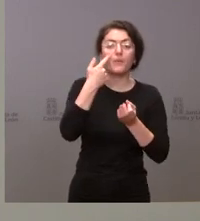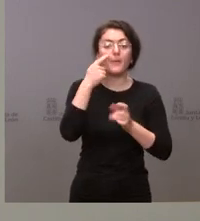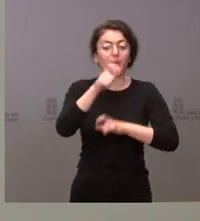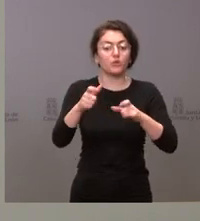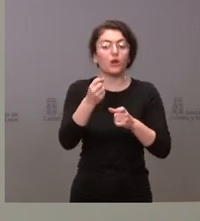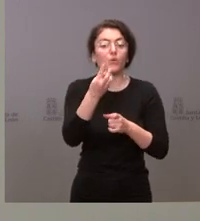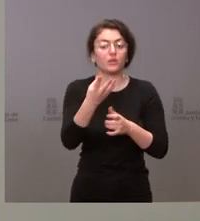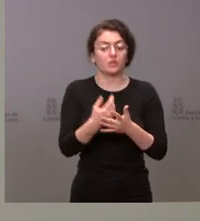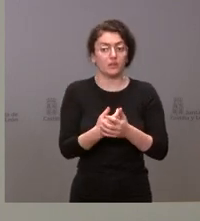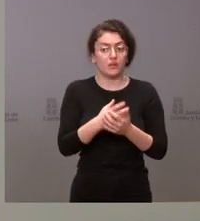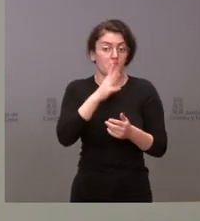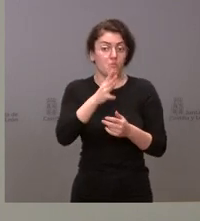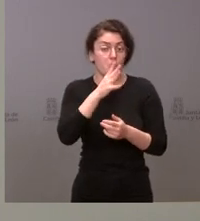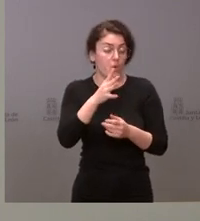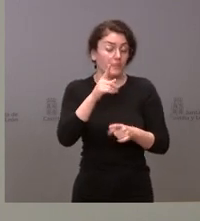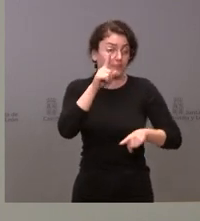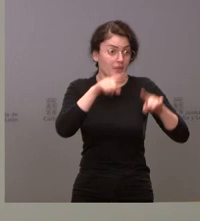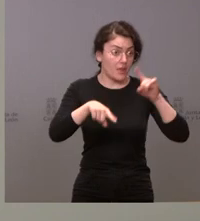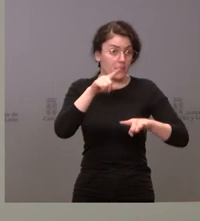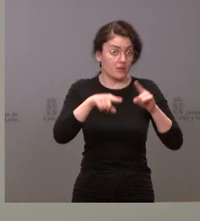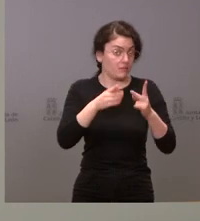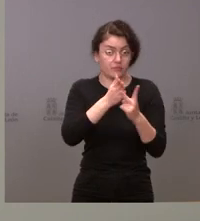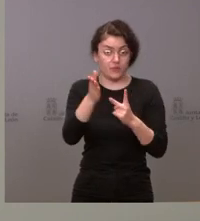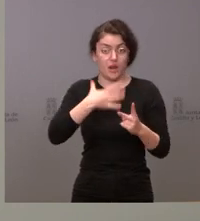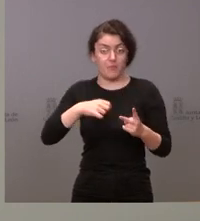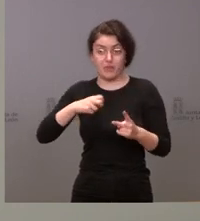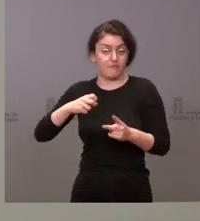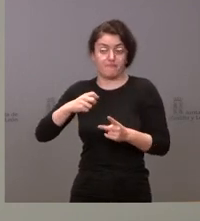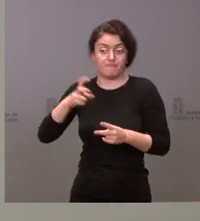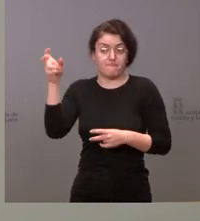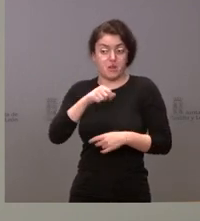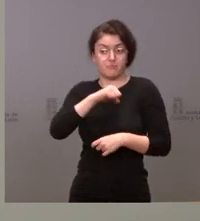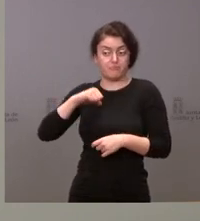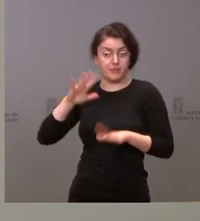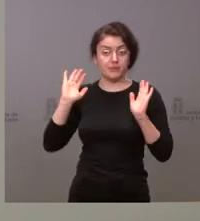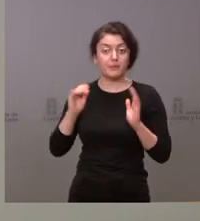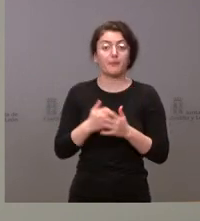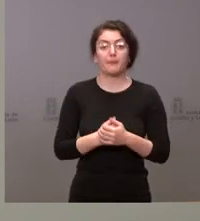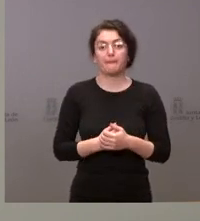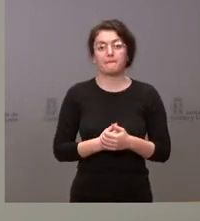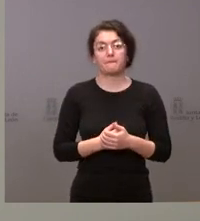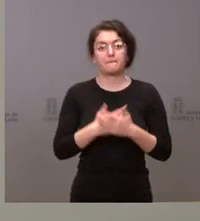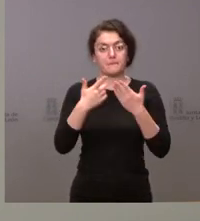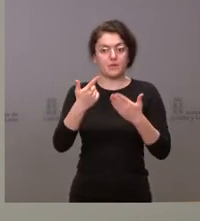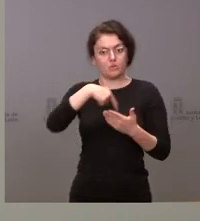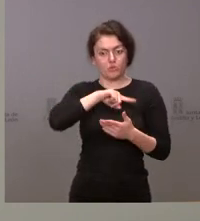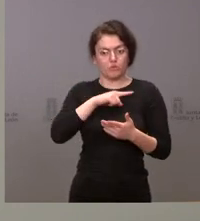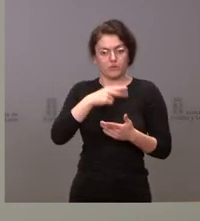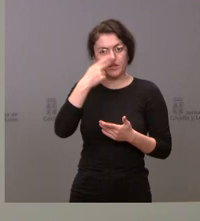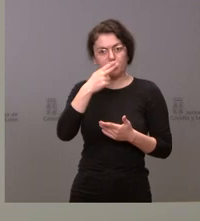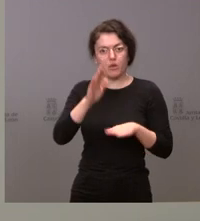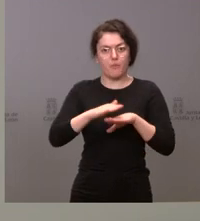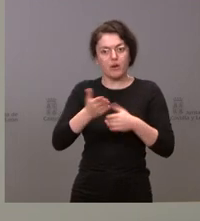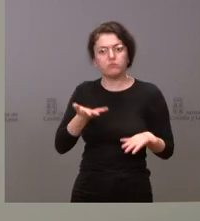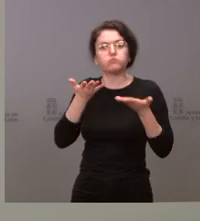a través de causes, muchos de ellos absolutamente informales y, lógicamente, muy interesados en poderles prestar los servicios que fueran precisos. Los que estamos